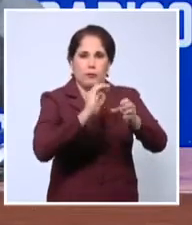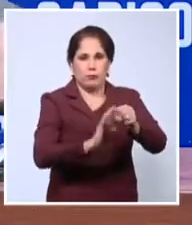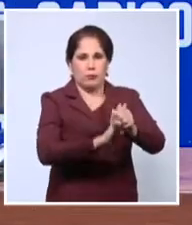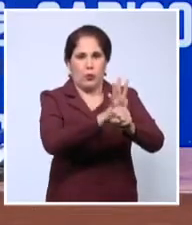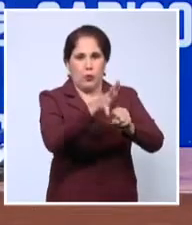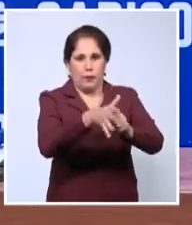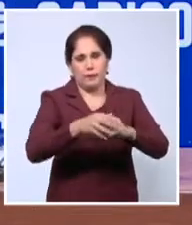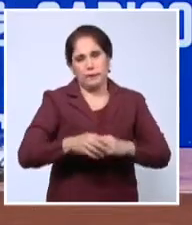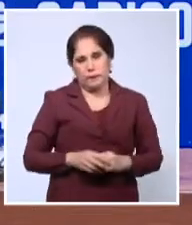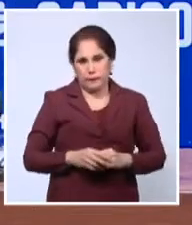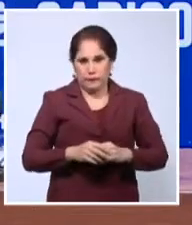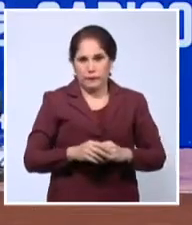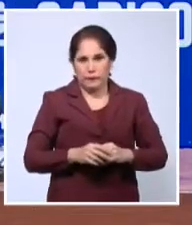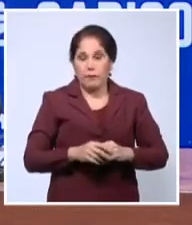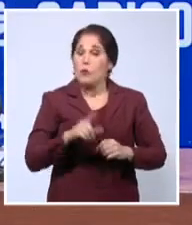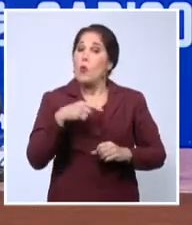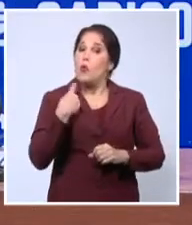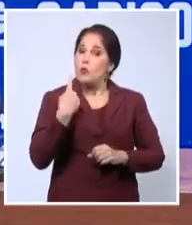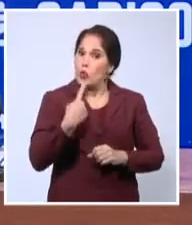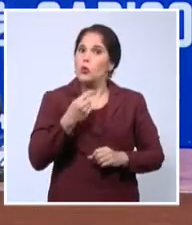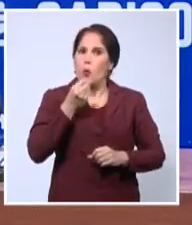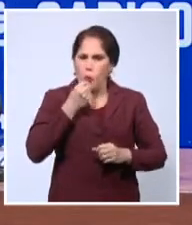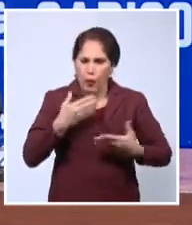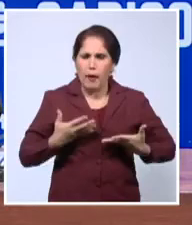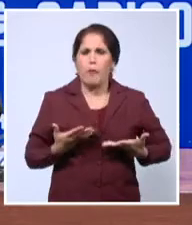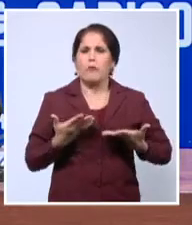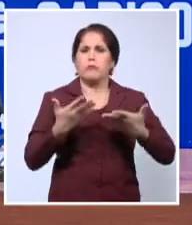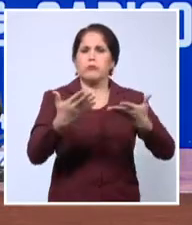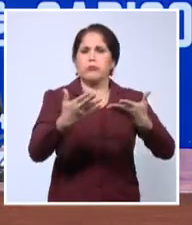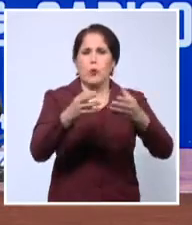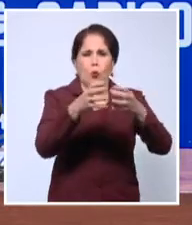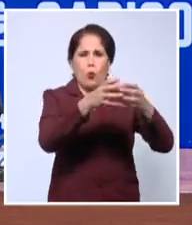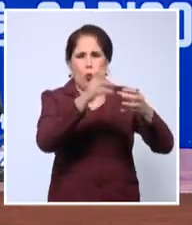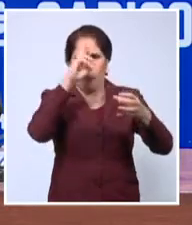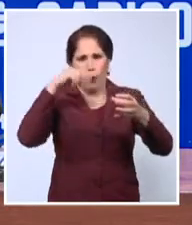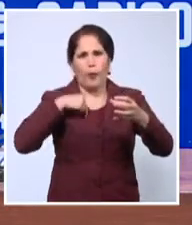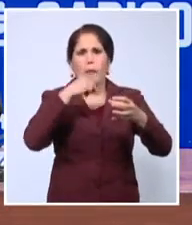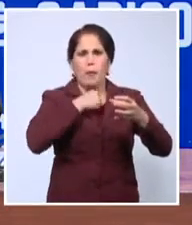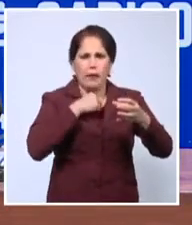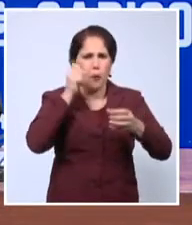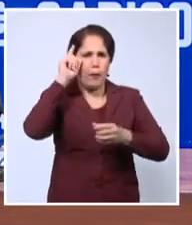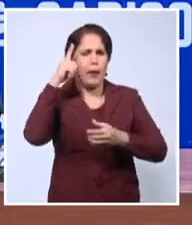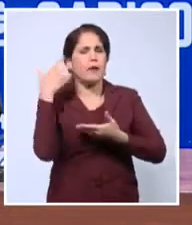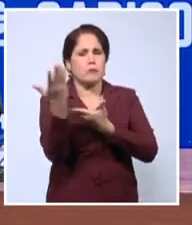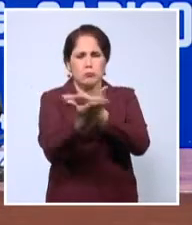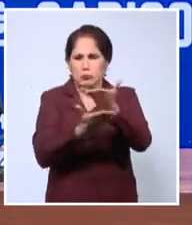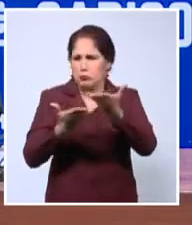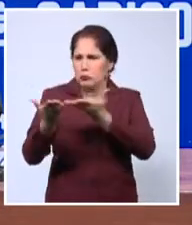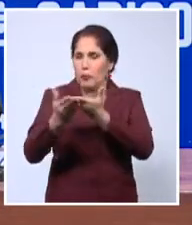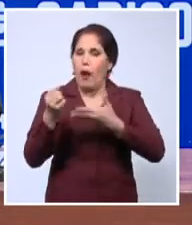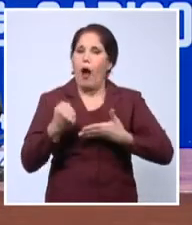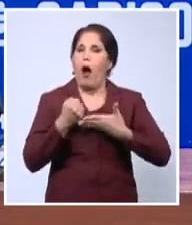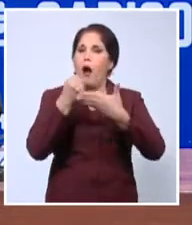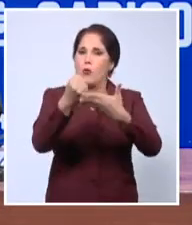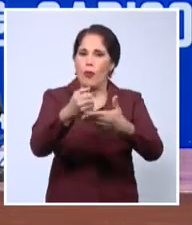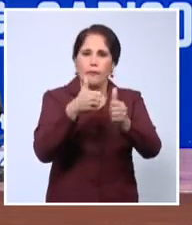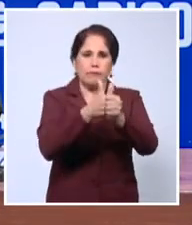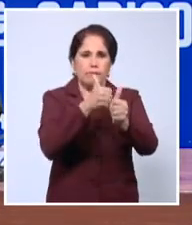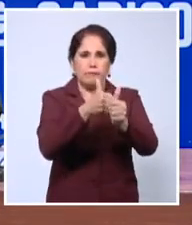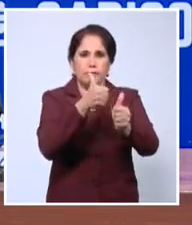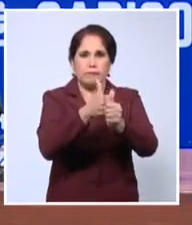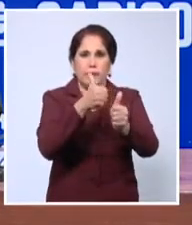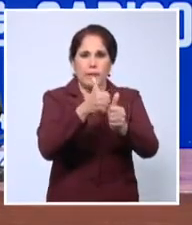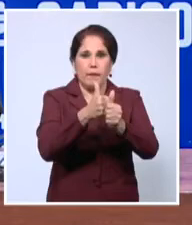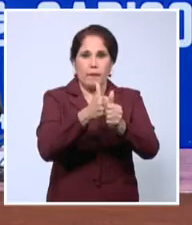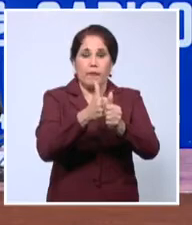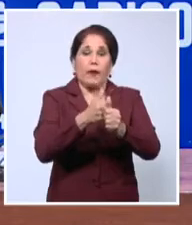-19. Estamos en disposición de compartir nuestras experiencias, contribuir con asesoramiento en el campo